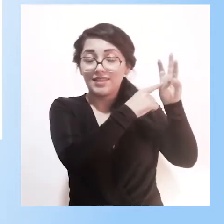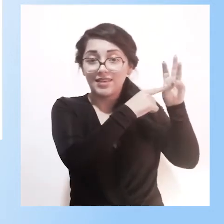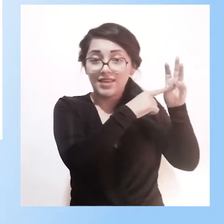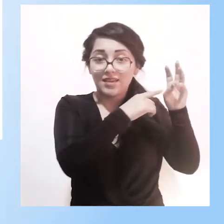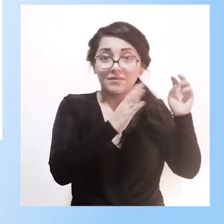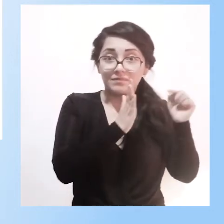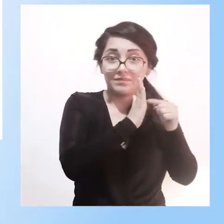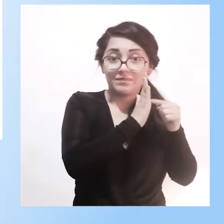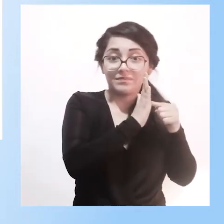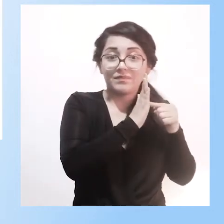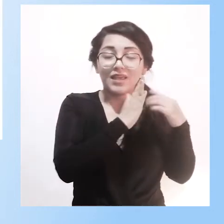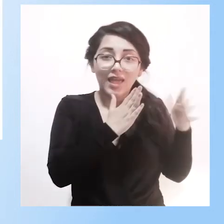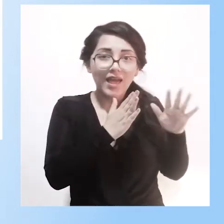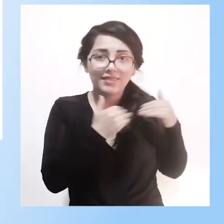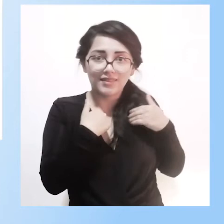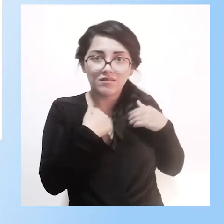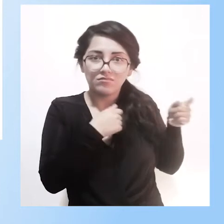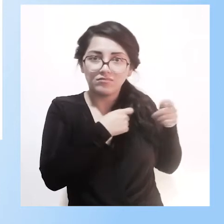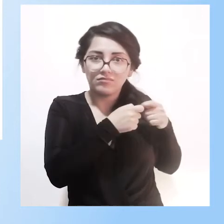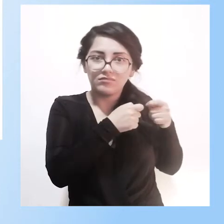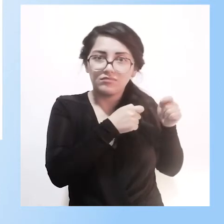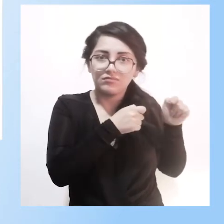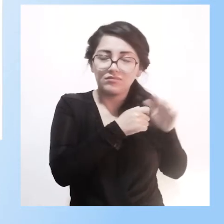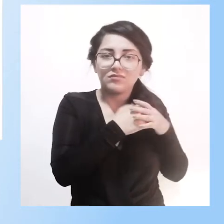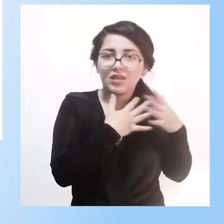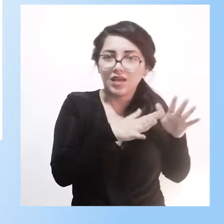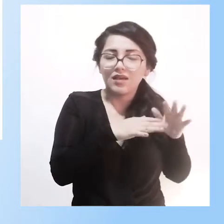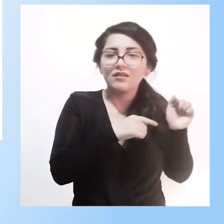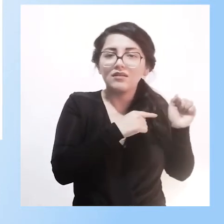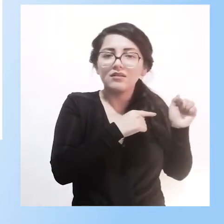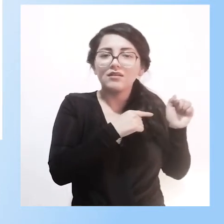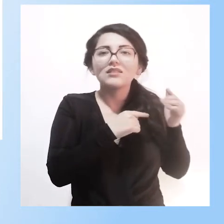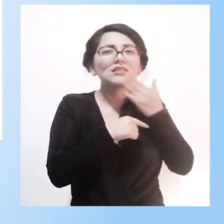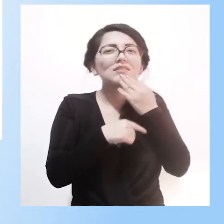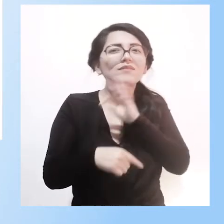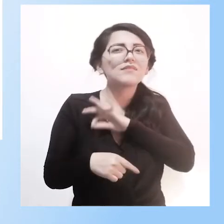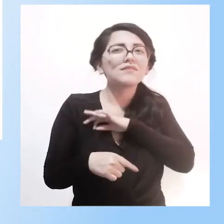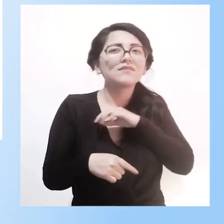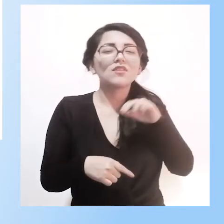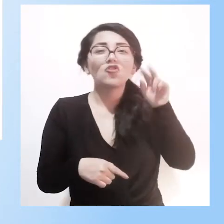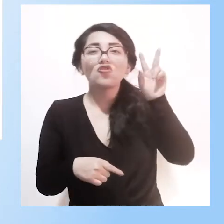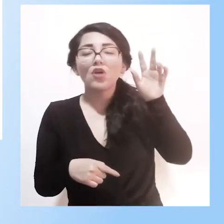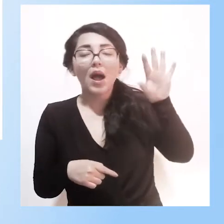registros mucho más controlados desde el Ministerio de Educación, se han beneficiado 96